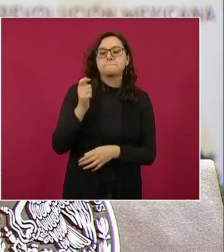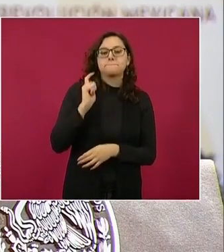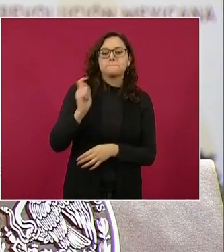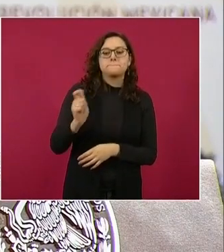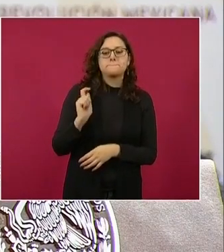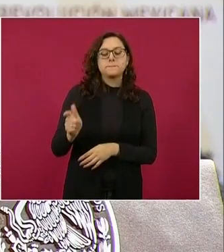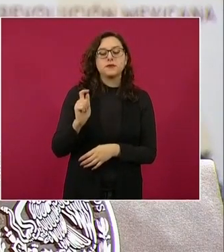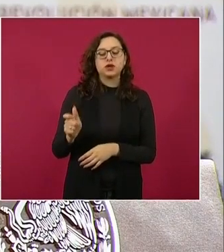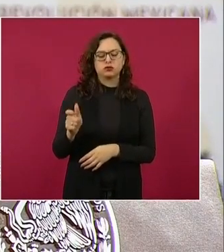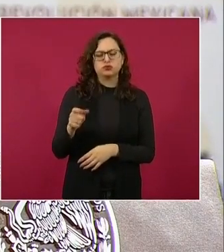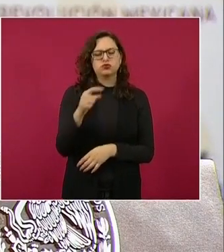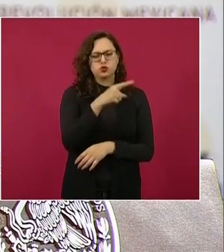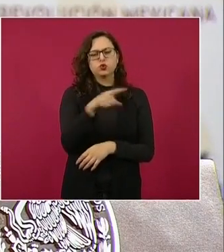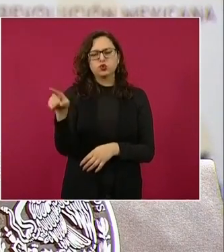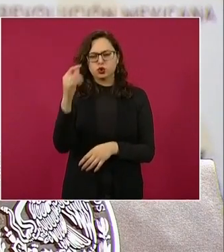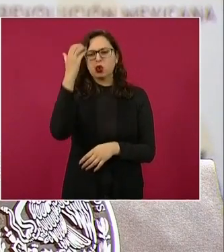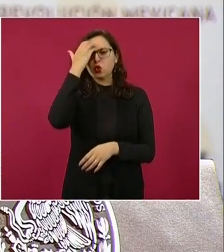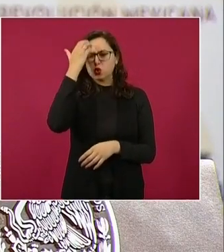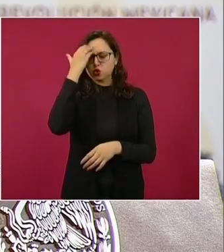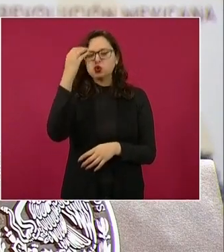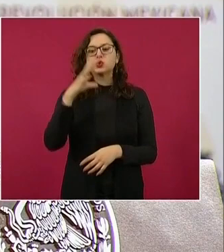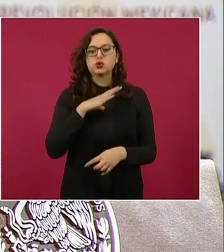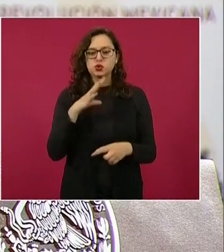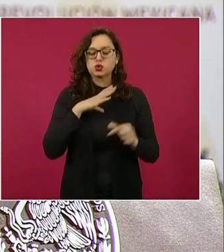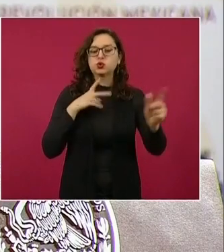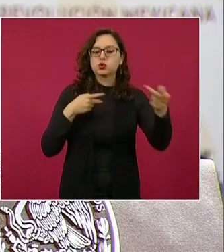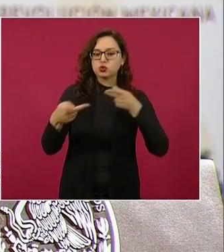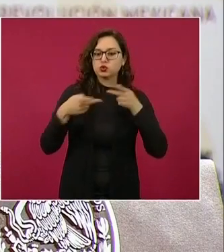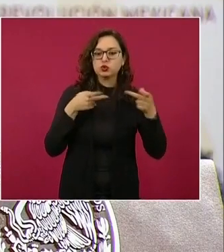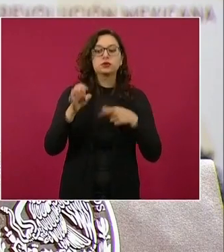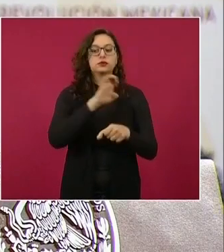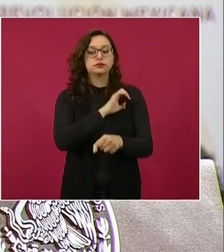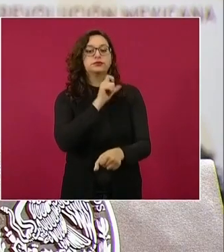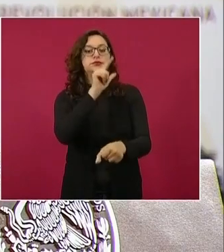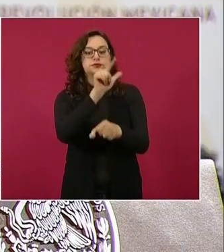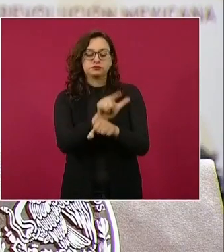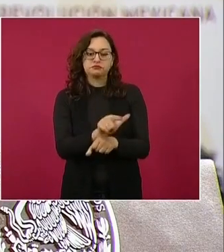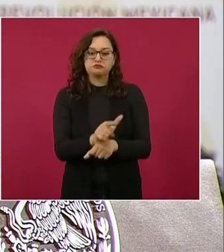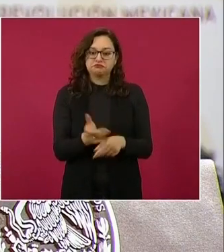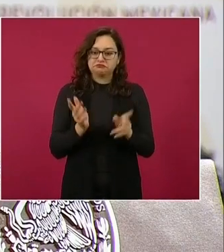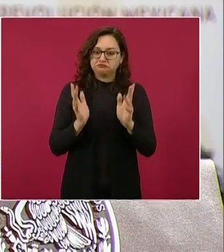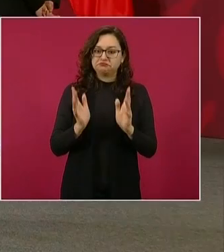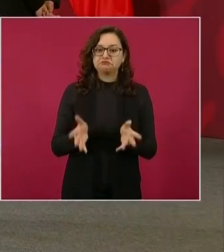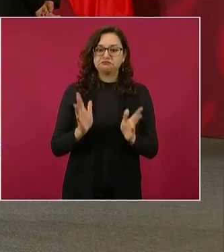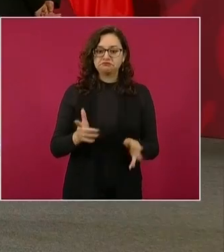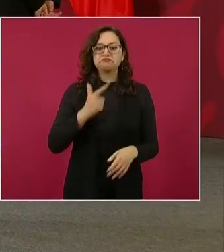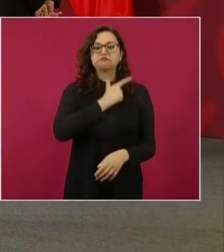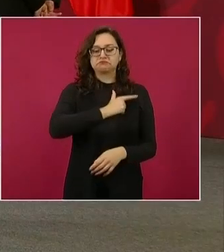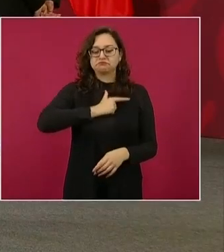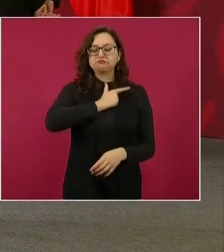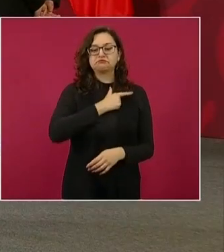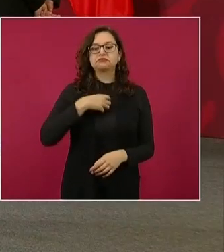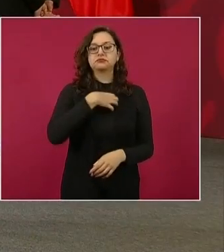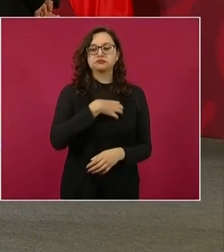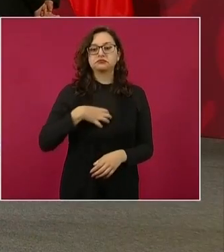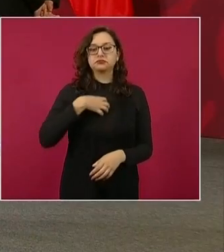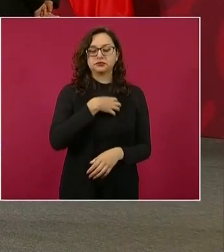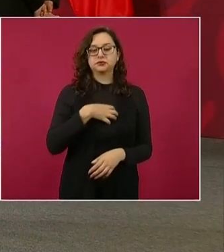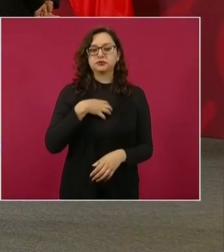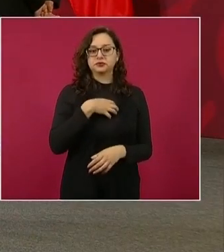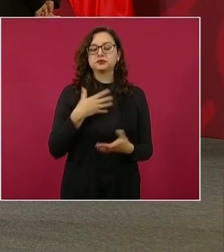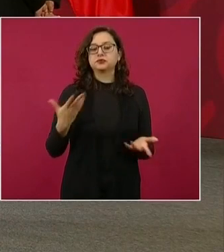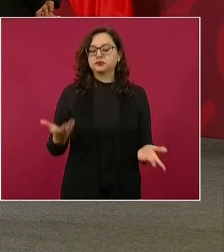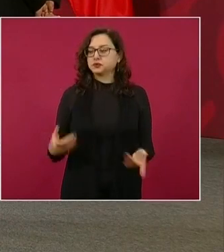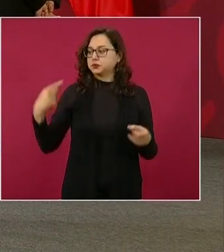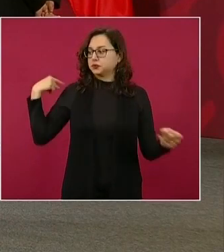hay un plan especial para esta pensión y ya podemos decir con mucho gusto que para este 31 de